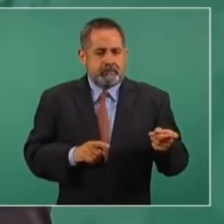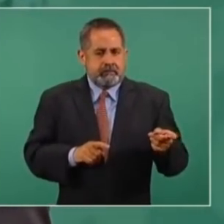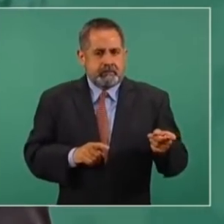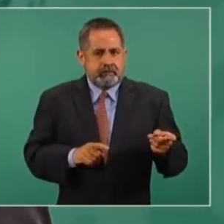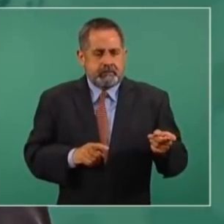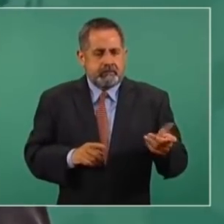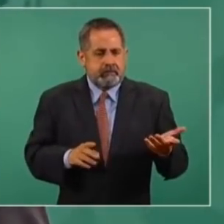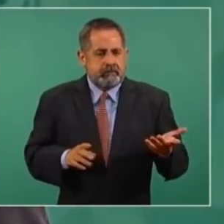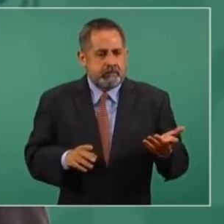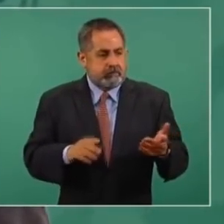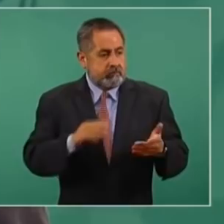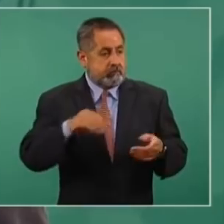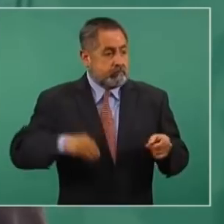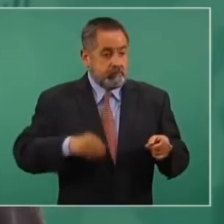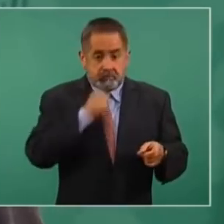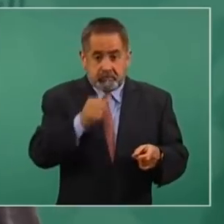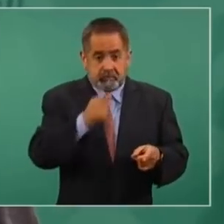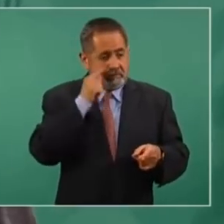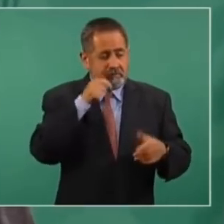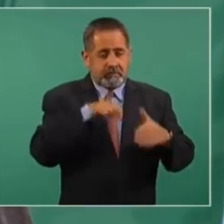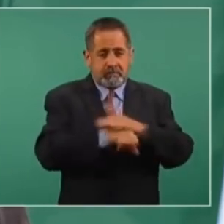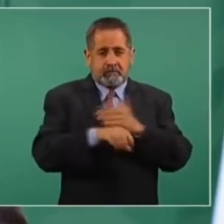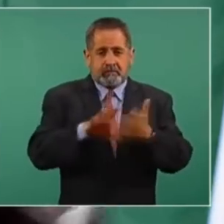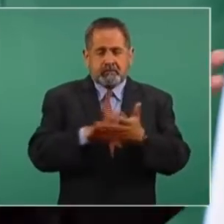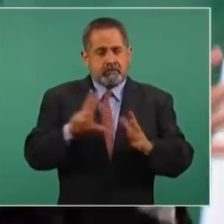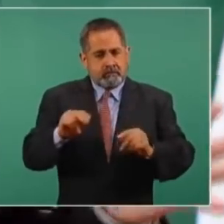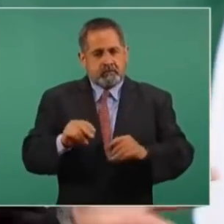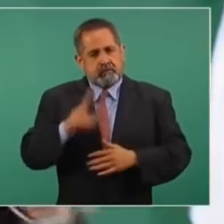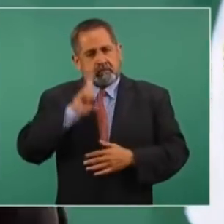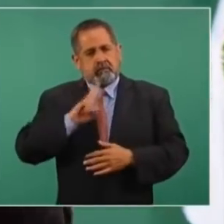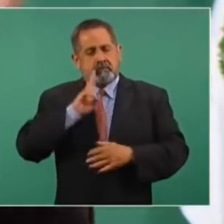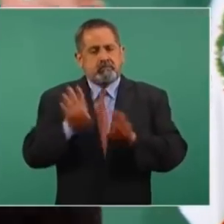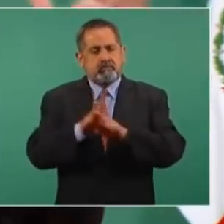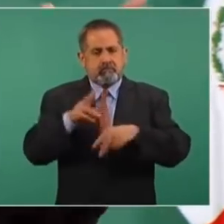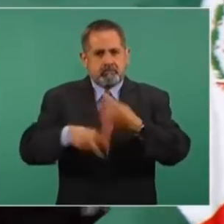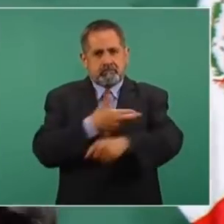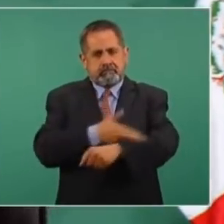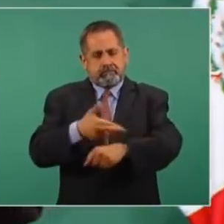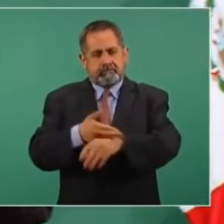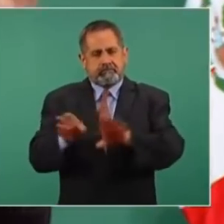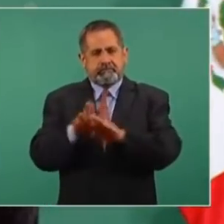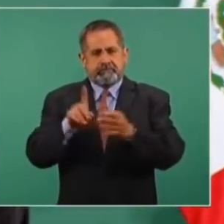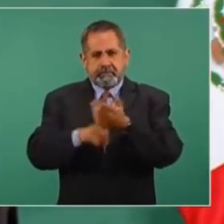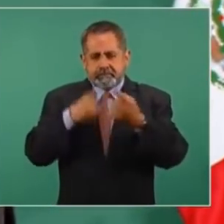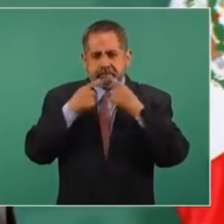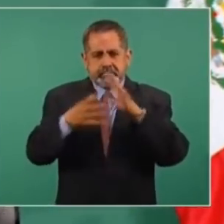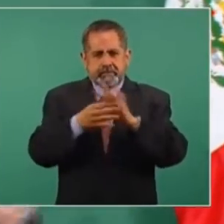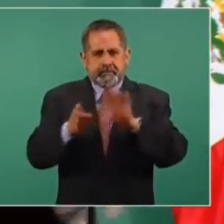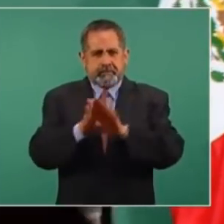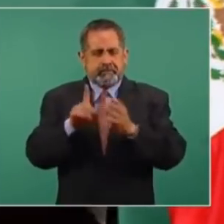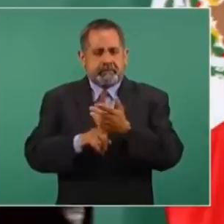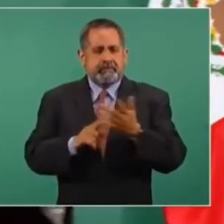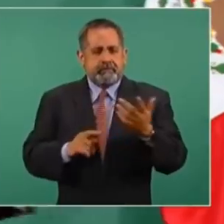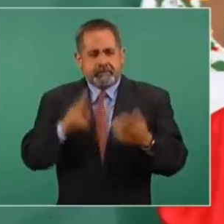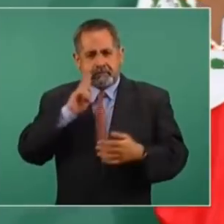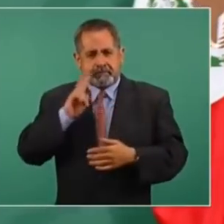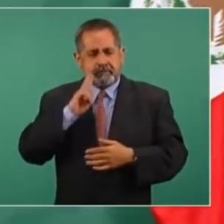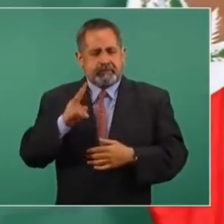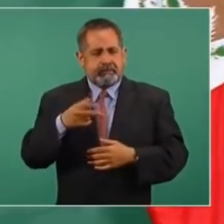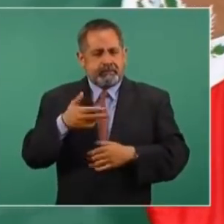cometido un delito, pero se están revisando todos estos asuntos.